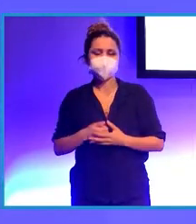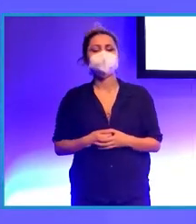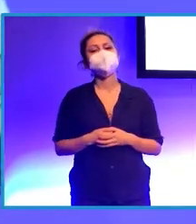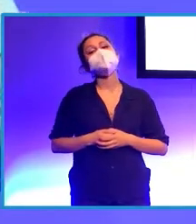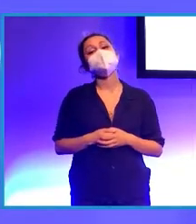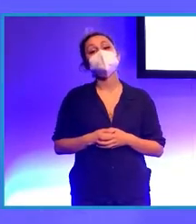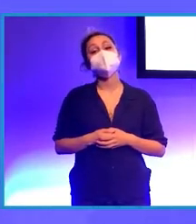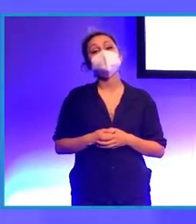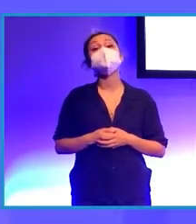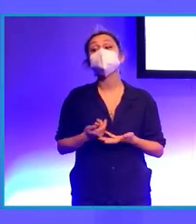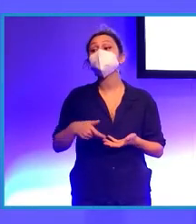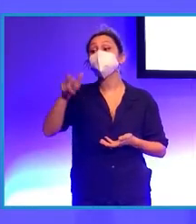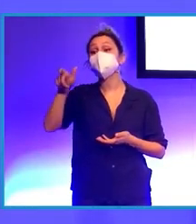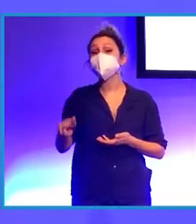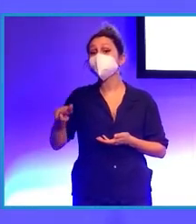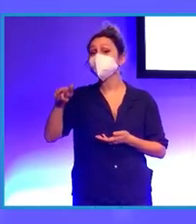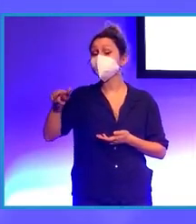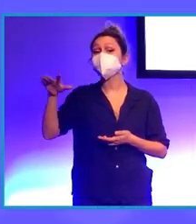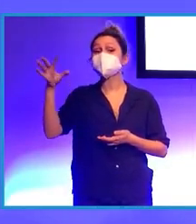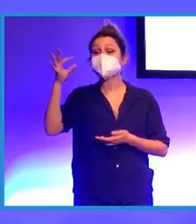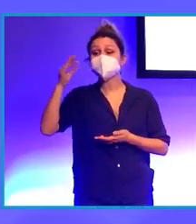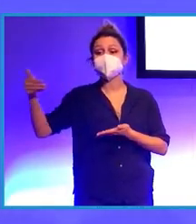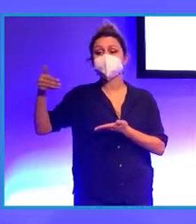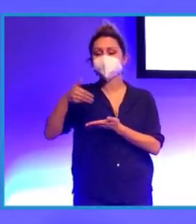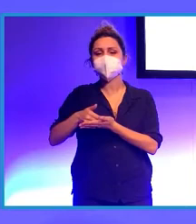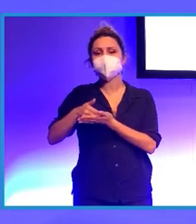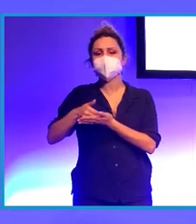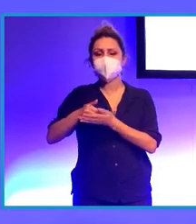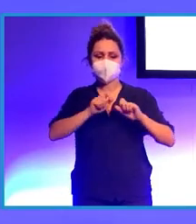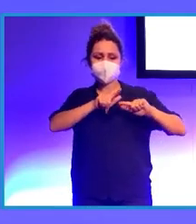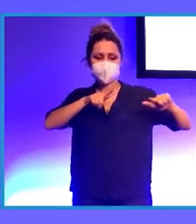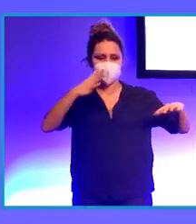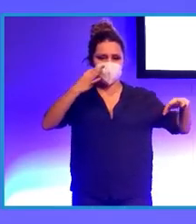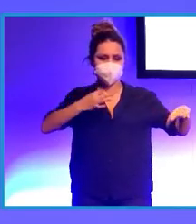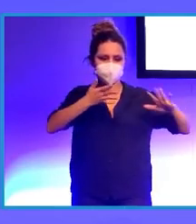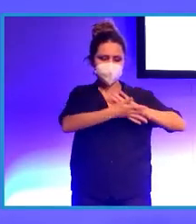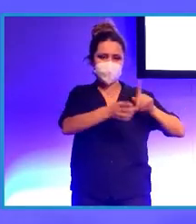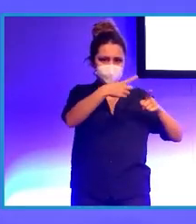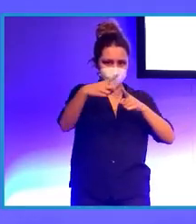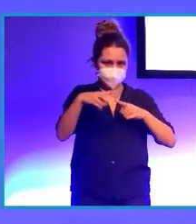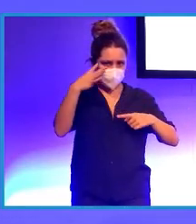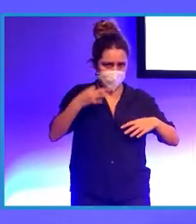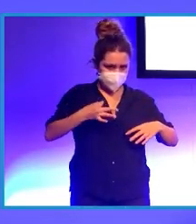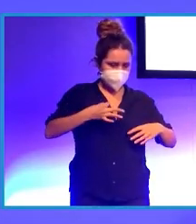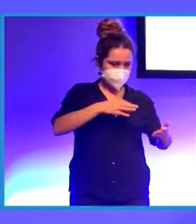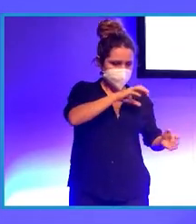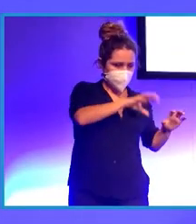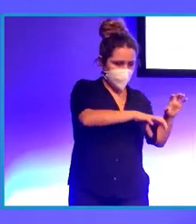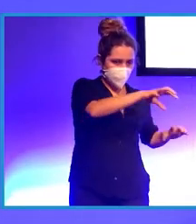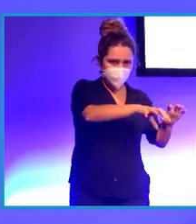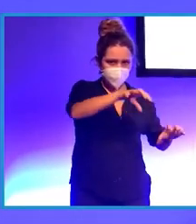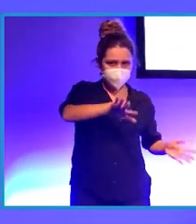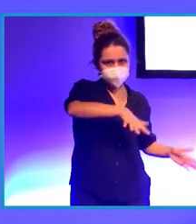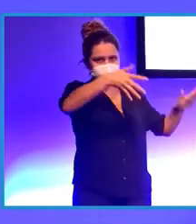Me proponen pasar del escenario corpóreo que teníamos, un escenario corpóreo, un escenario con cosas reales, a un escenario